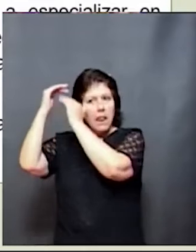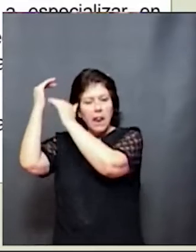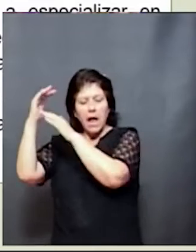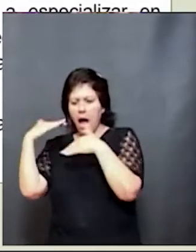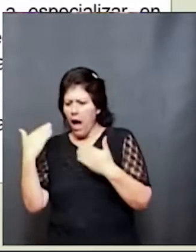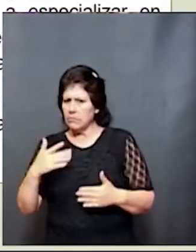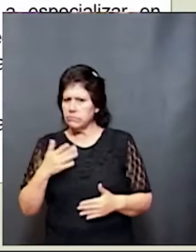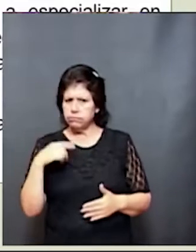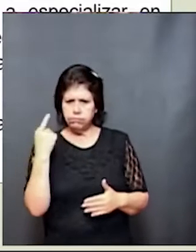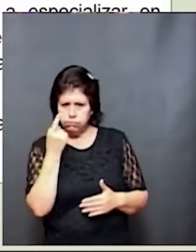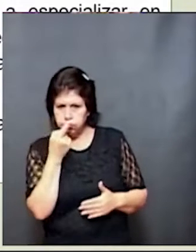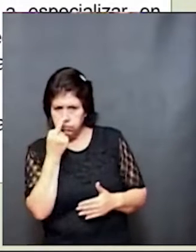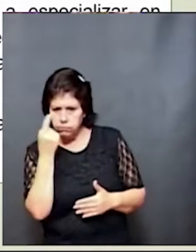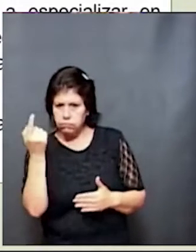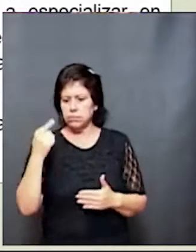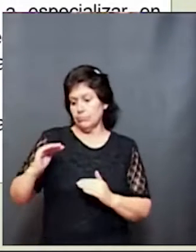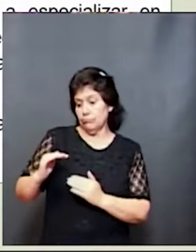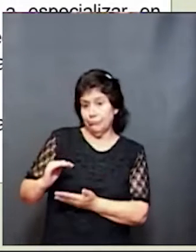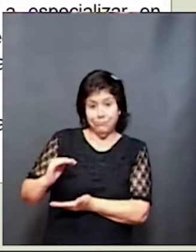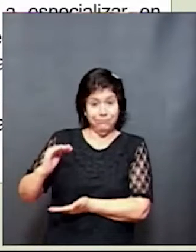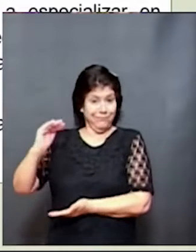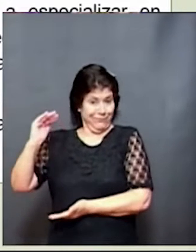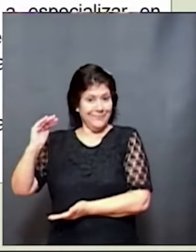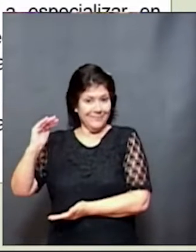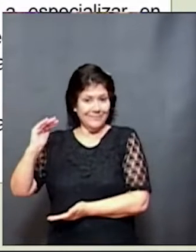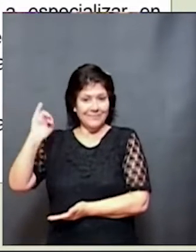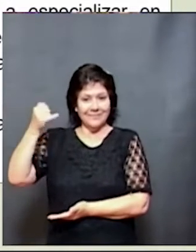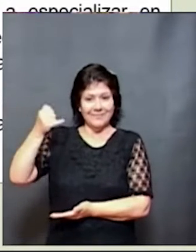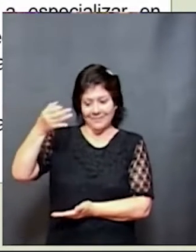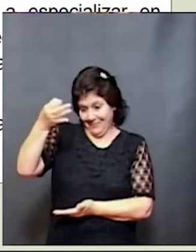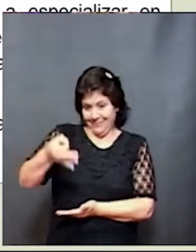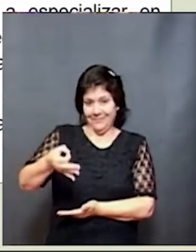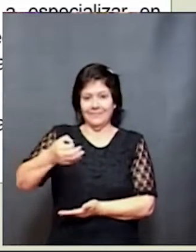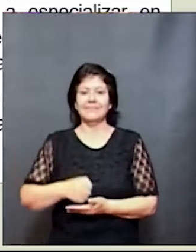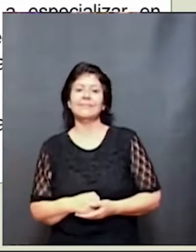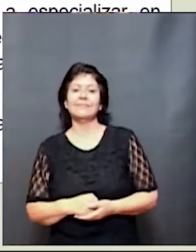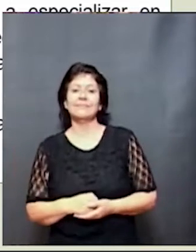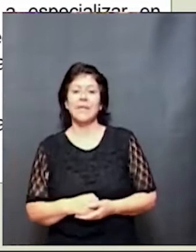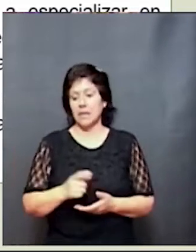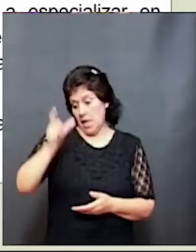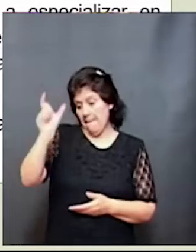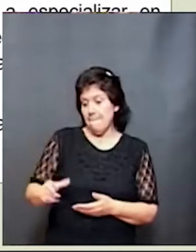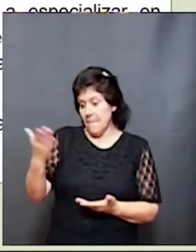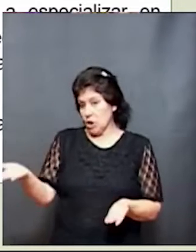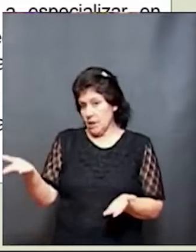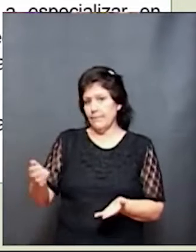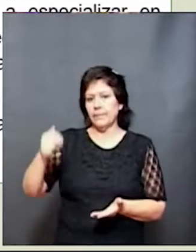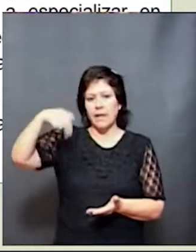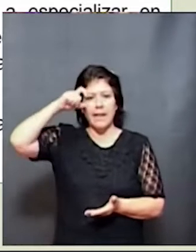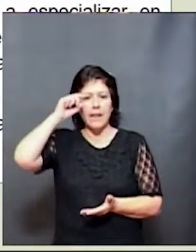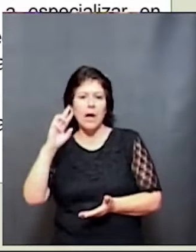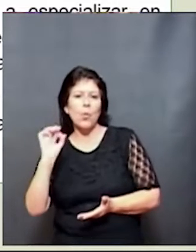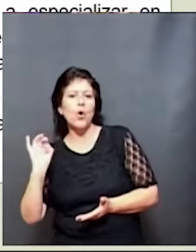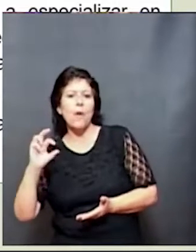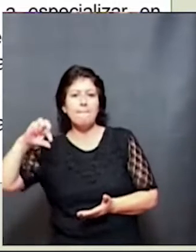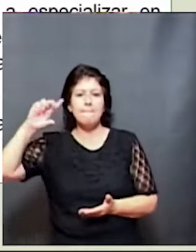interesante desde tan chiquititos? Porque tenemos una habilidad pura y exclusivamente del ser humano que es la neuroplasticidad. La